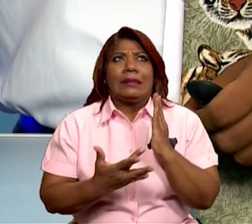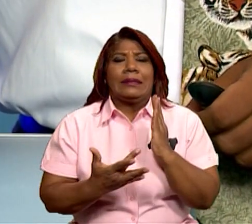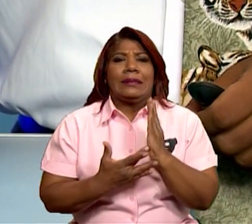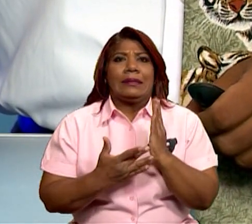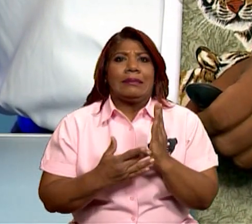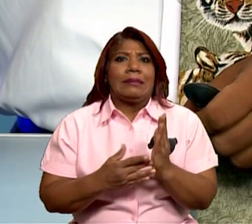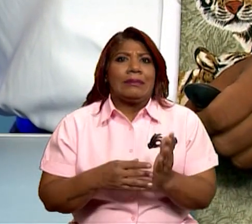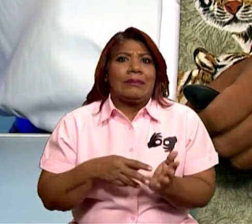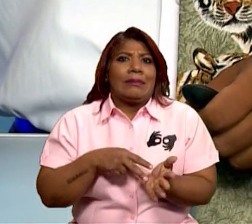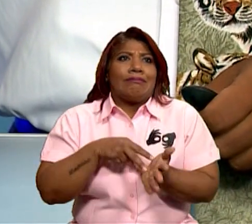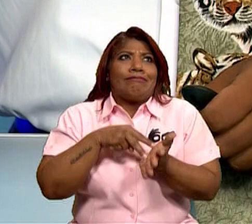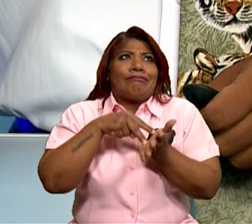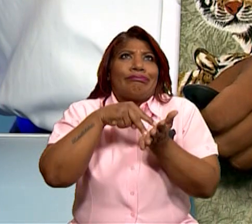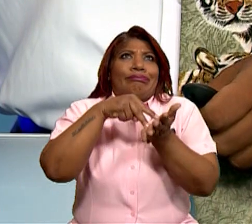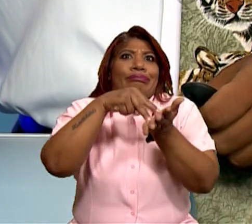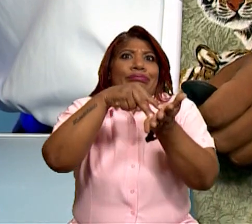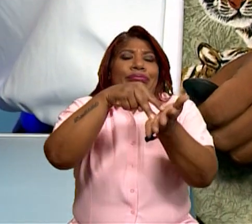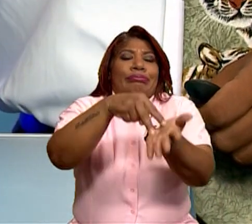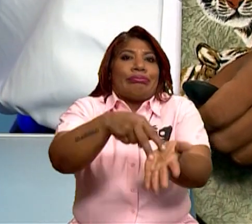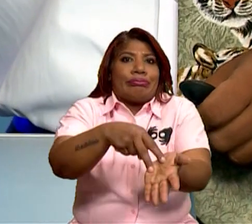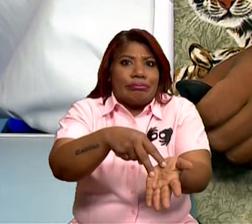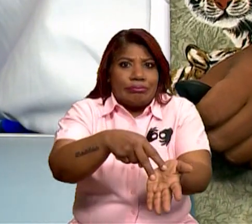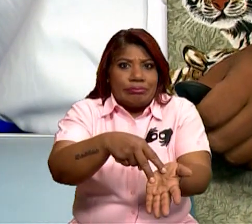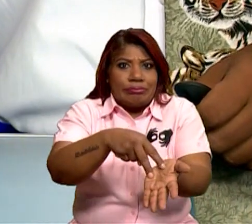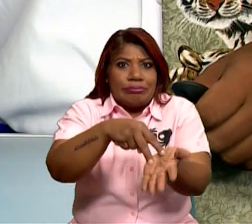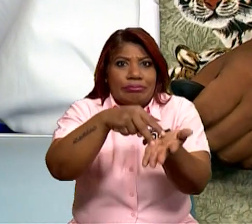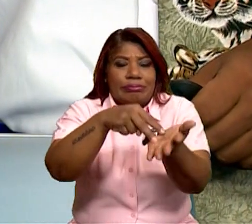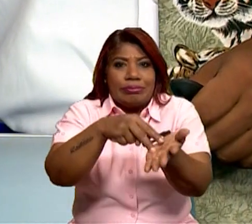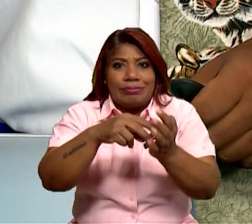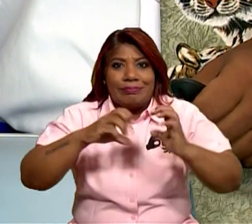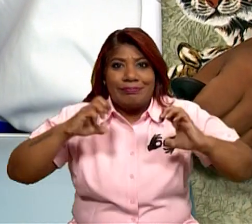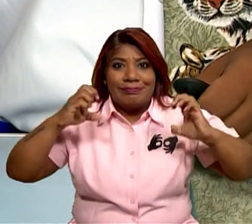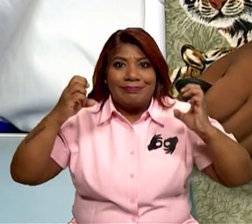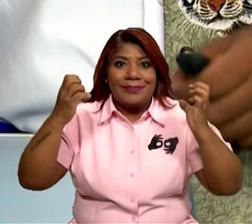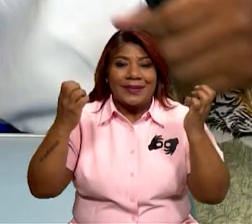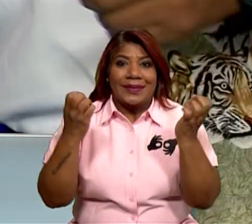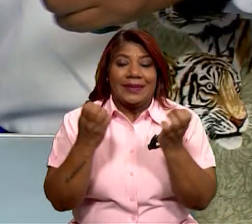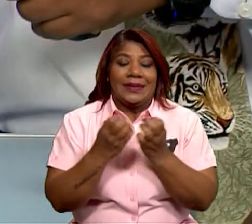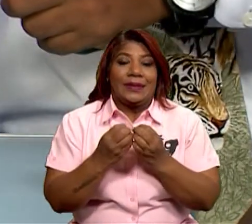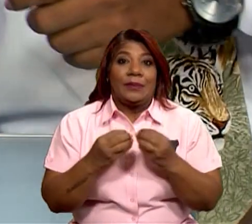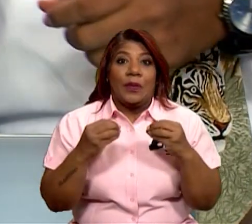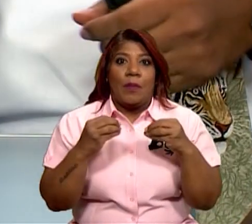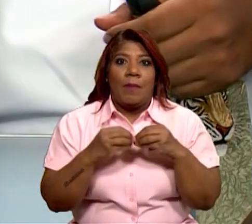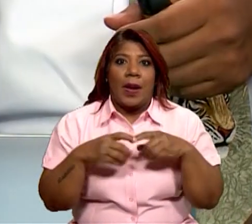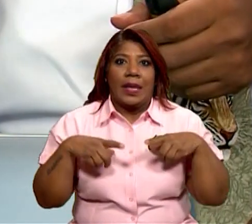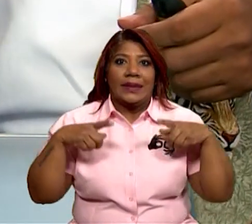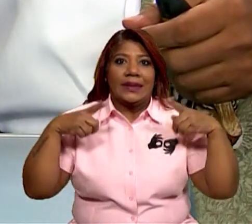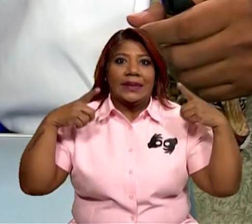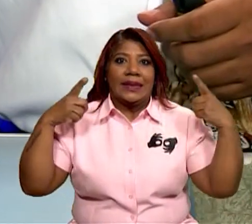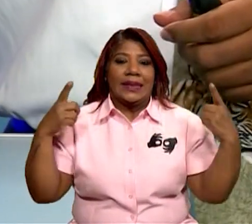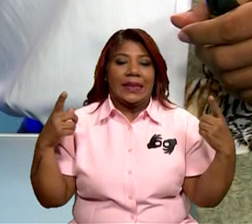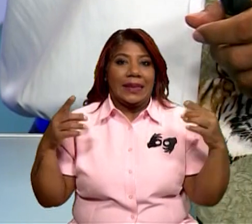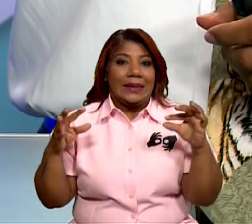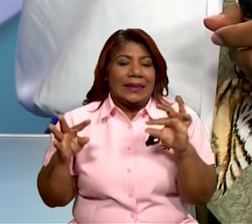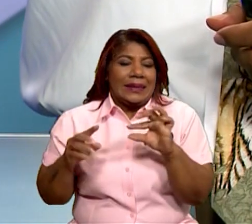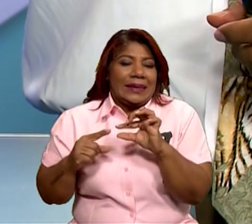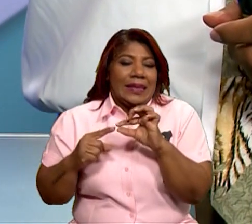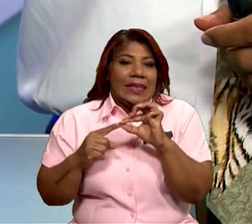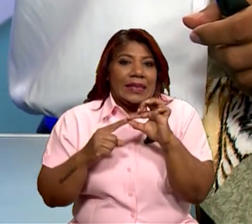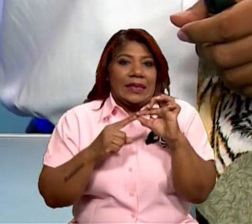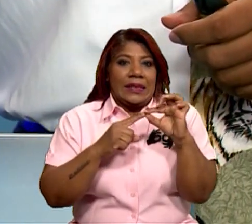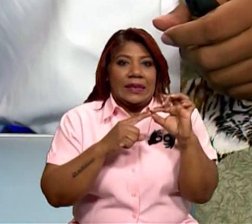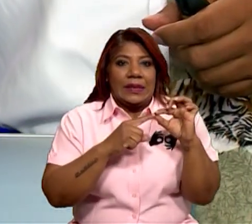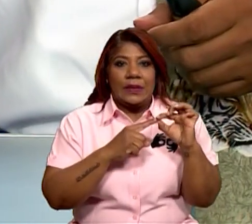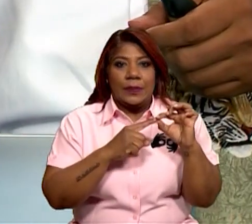¿ok? Que es esta parte donde observamos esta parte de aquí, que es lo que le llamamos como revólver